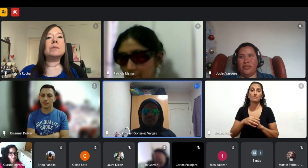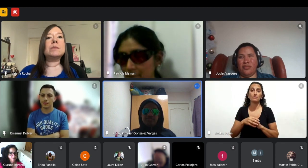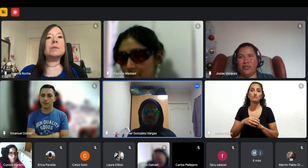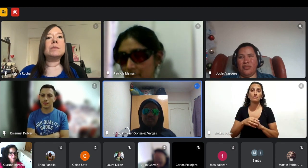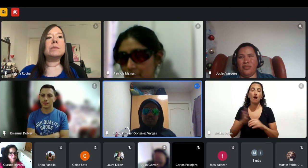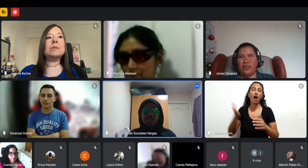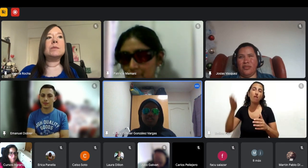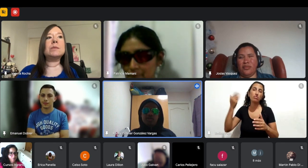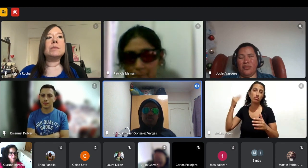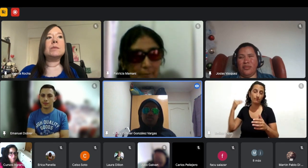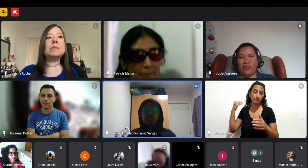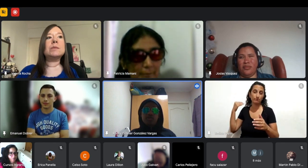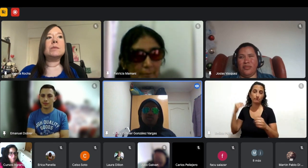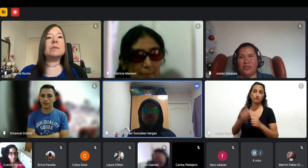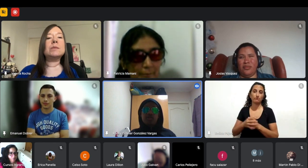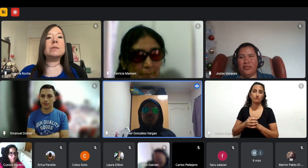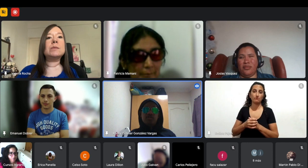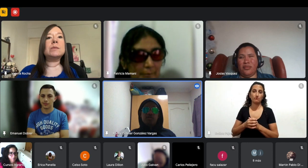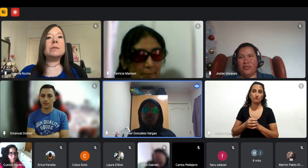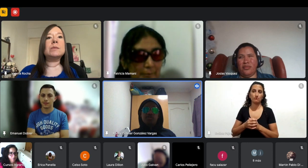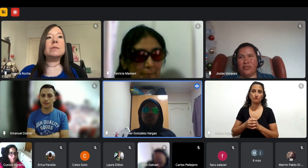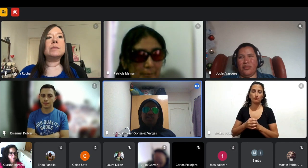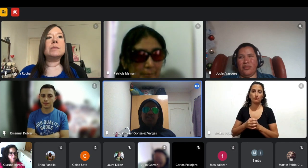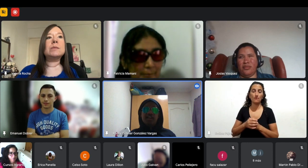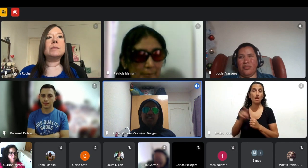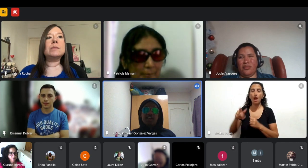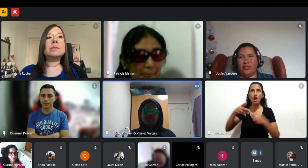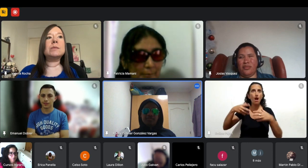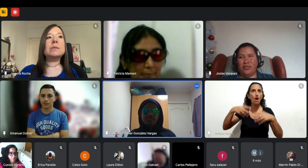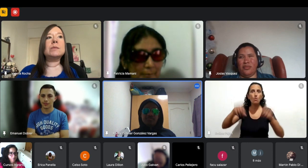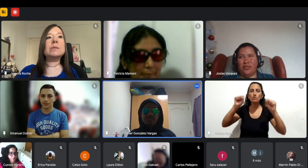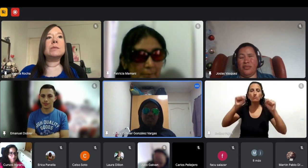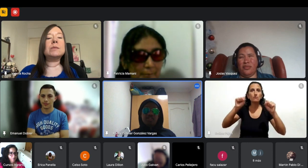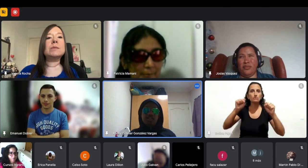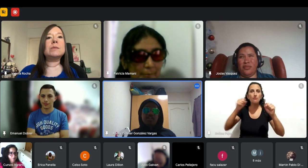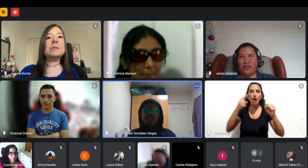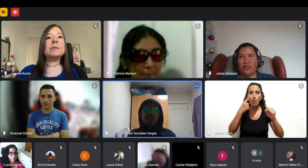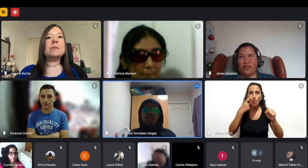que yo descubro todo eso comienzo a ir a